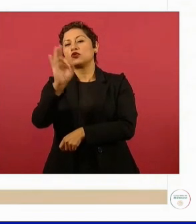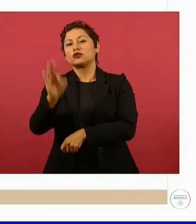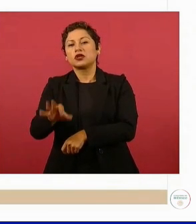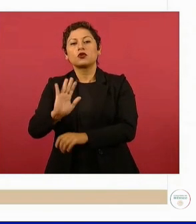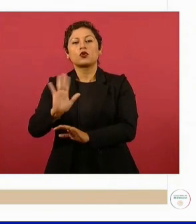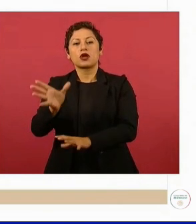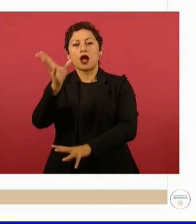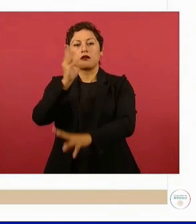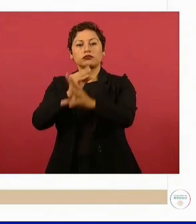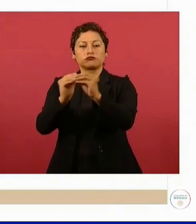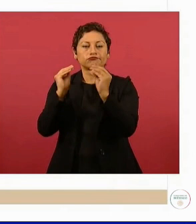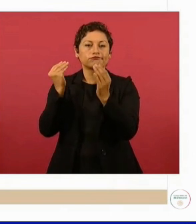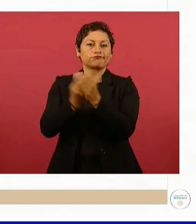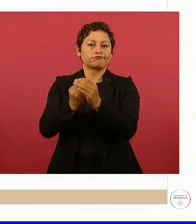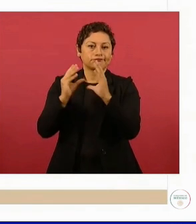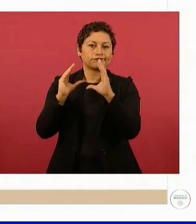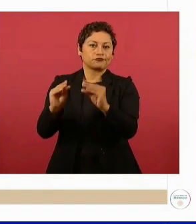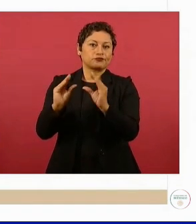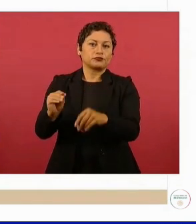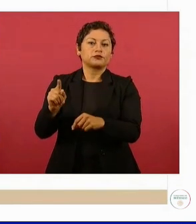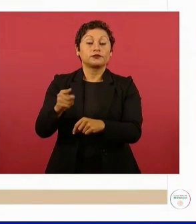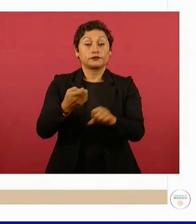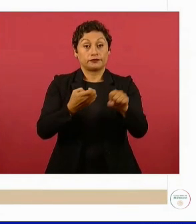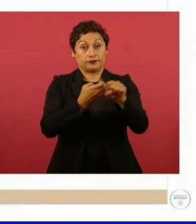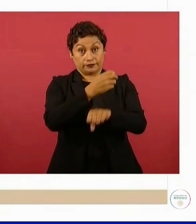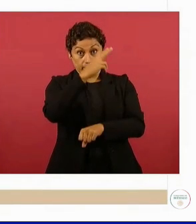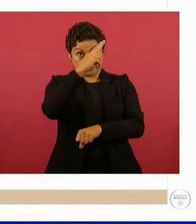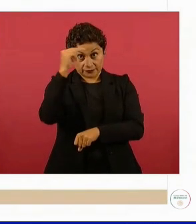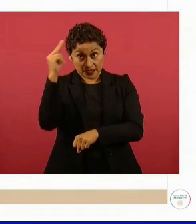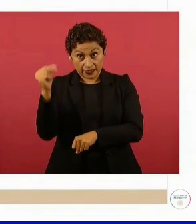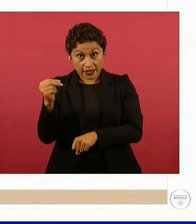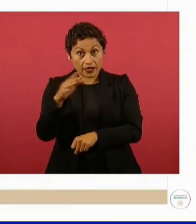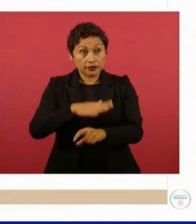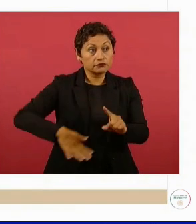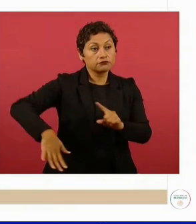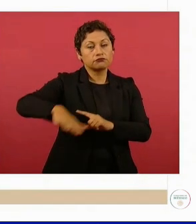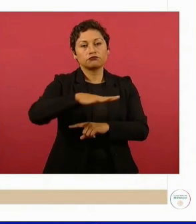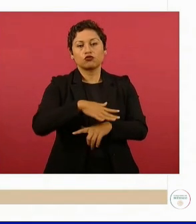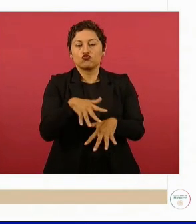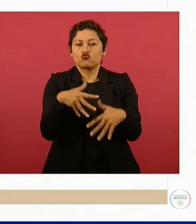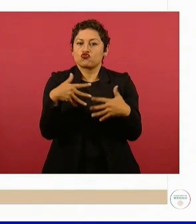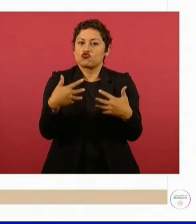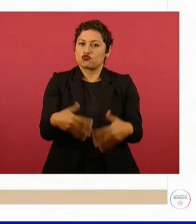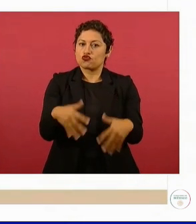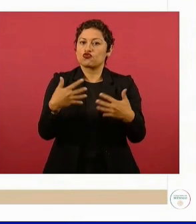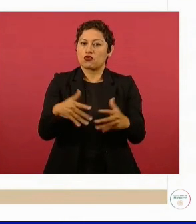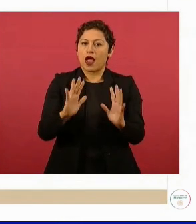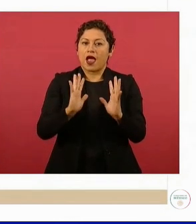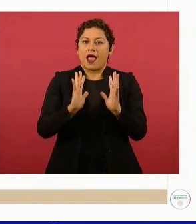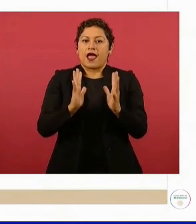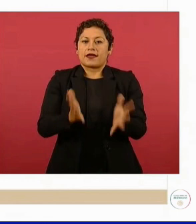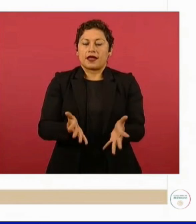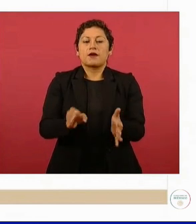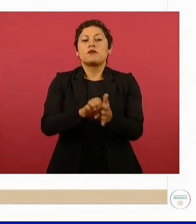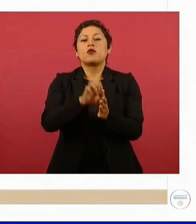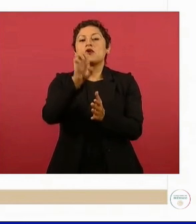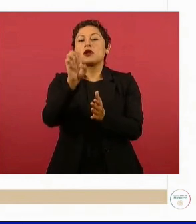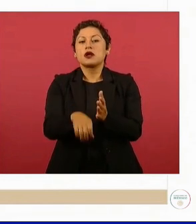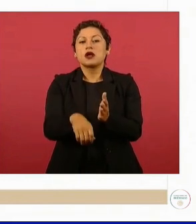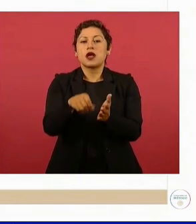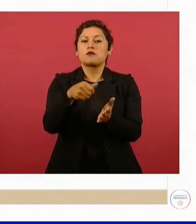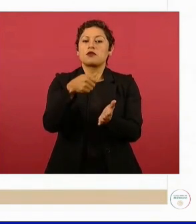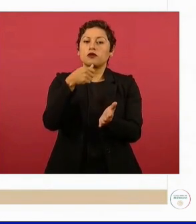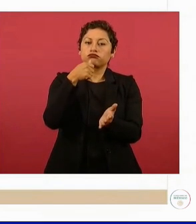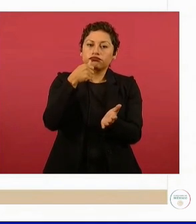Tenemos en Nayarit un nivel de respuesta respecto a las recetas que se entregan del 94